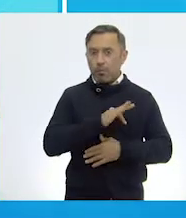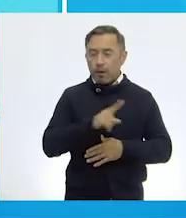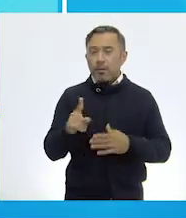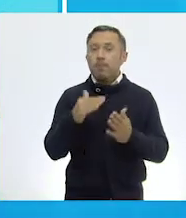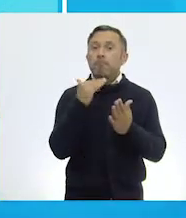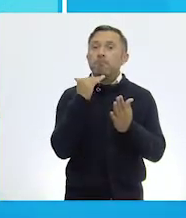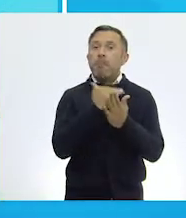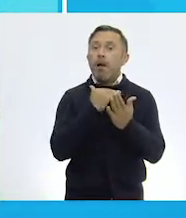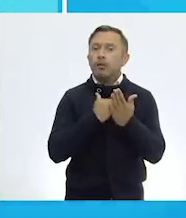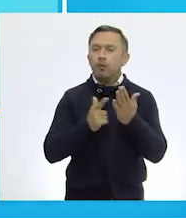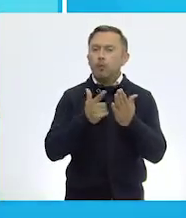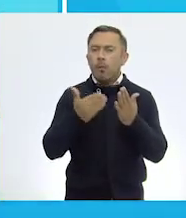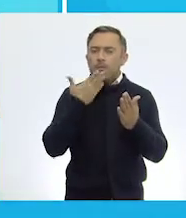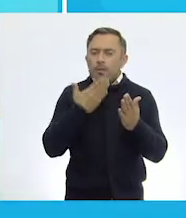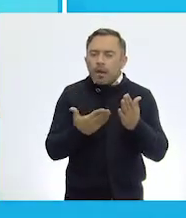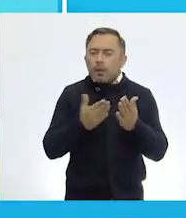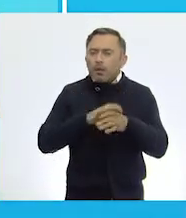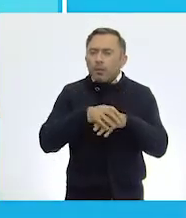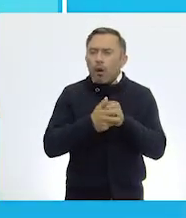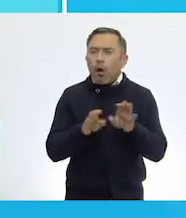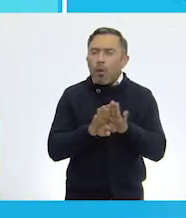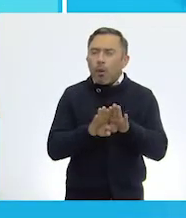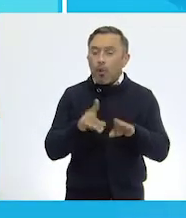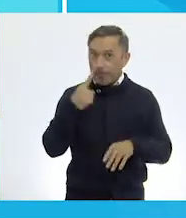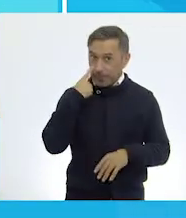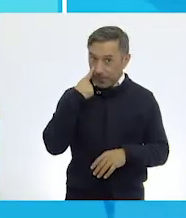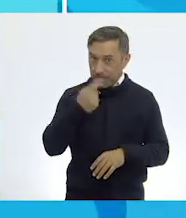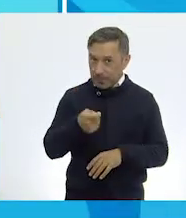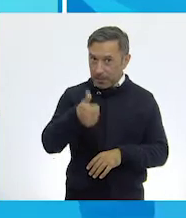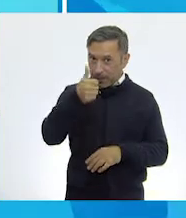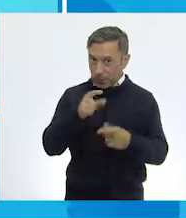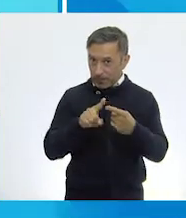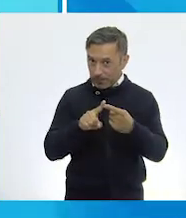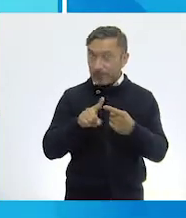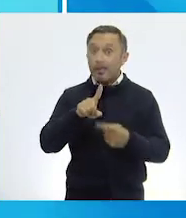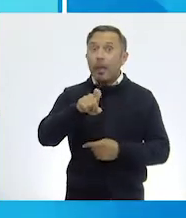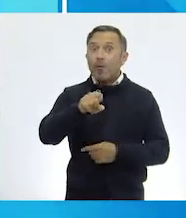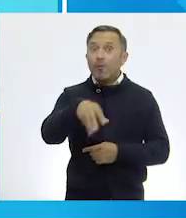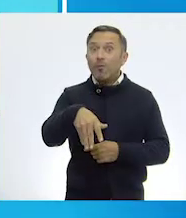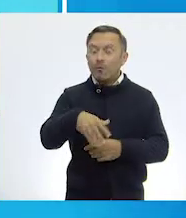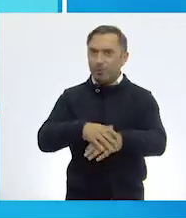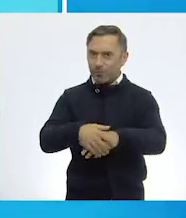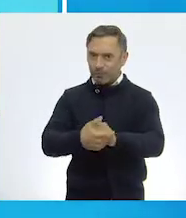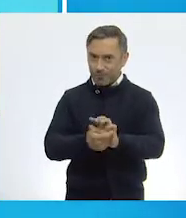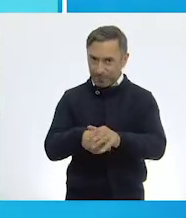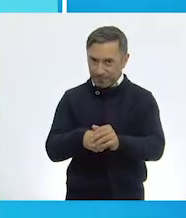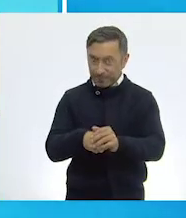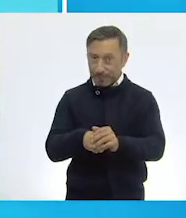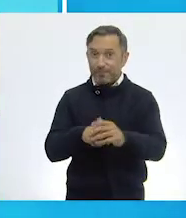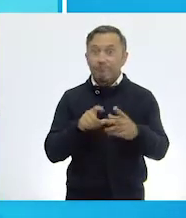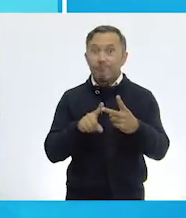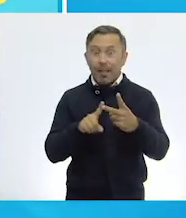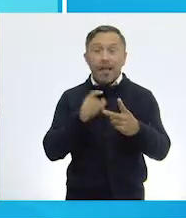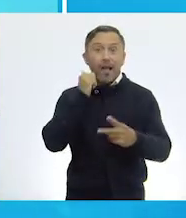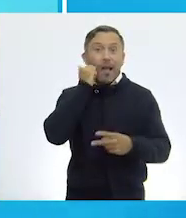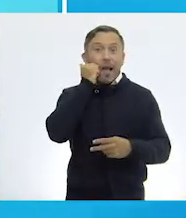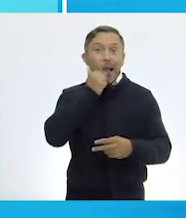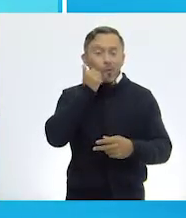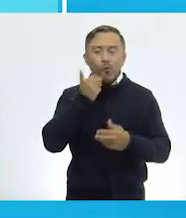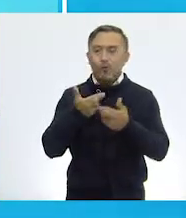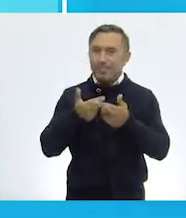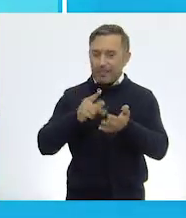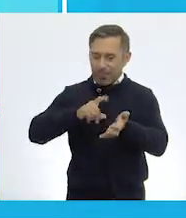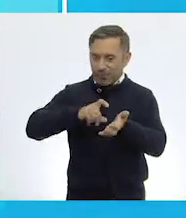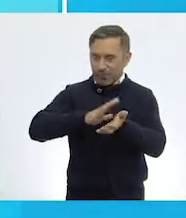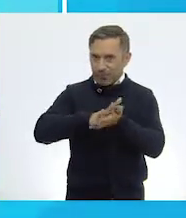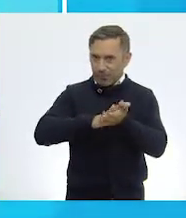hacerlo correctamente. Moja tus manos. Usa suficiente jabón. Frota tus palmas